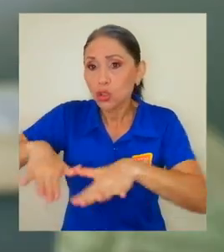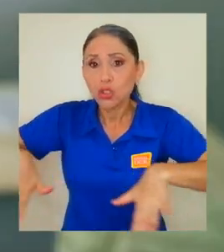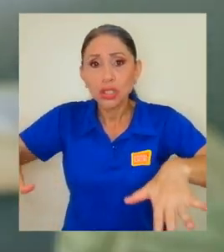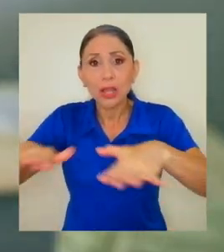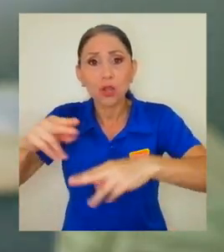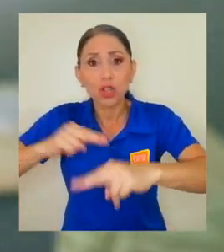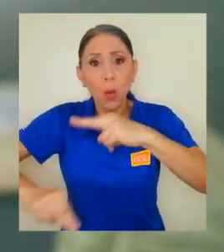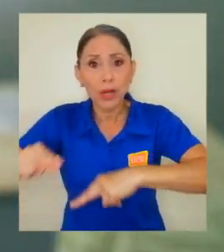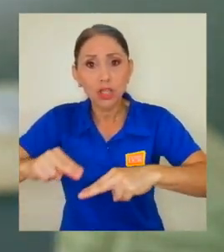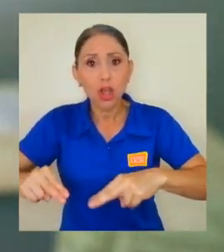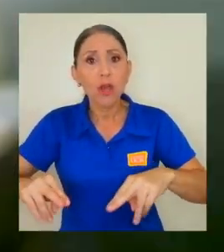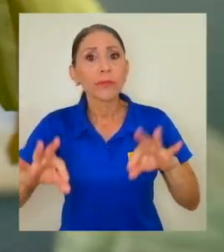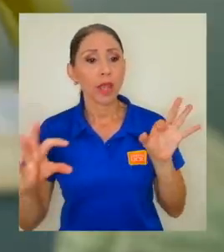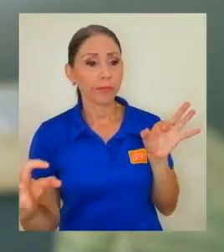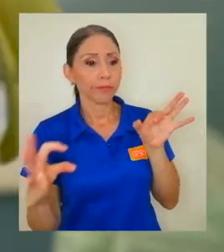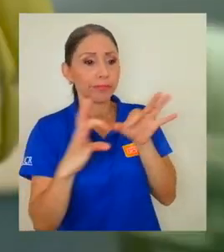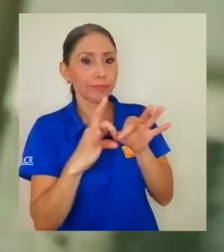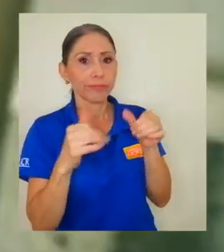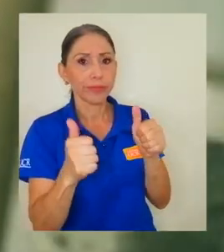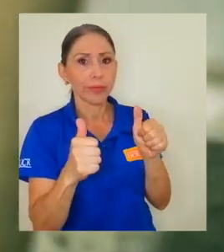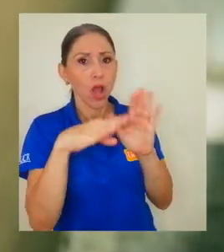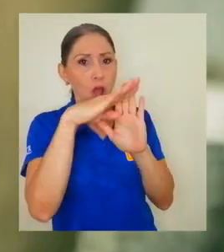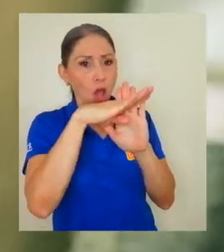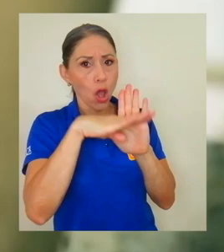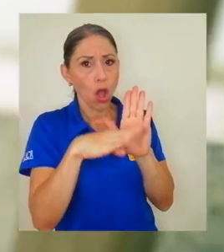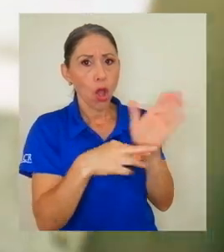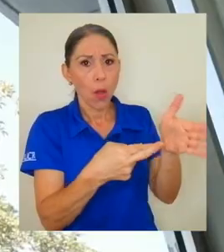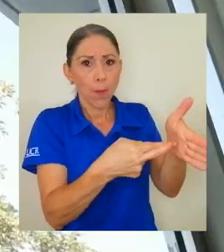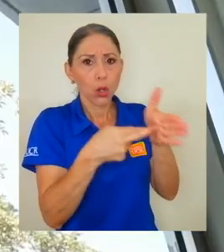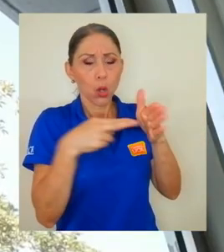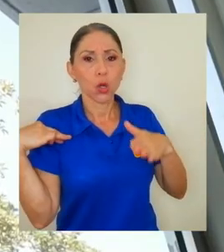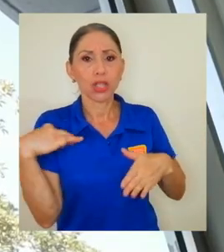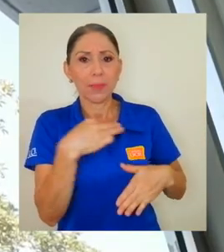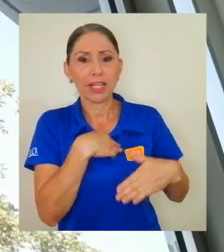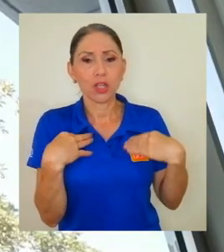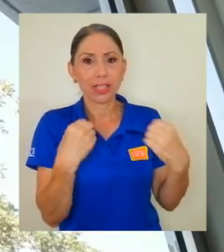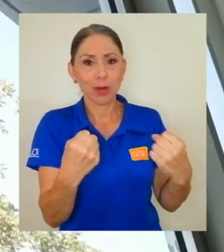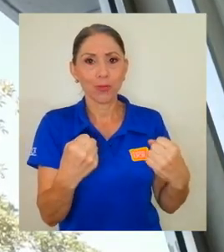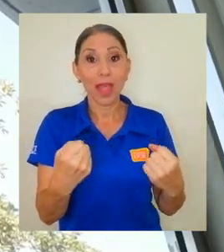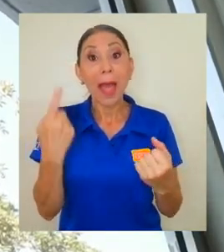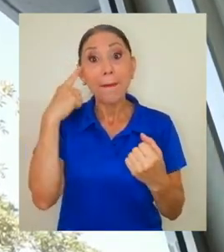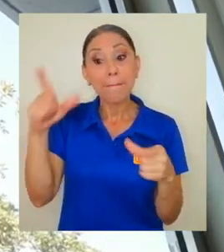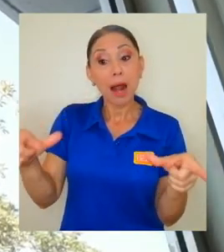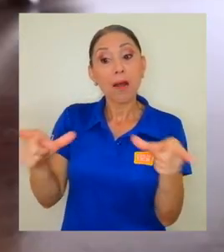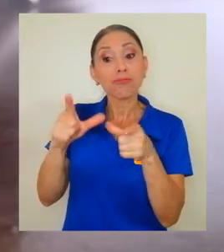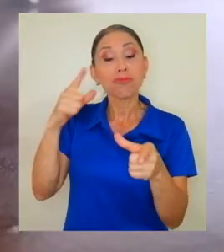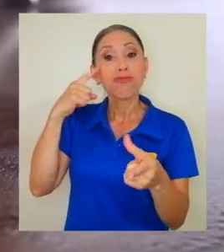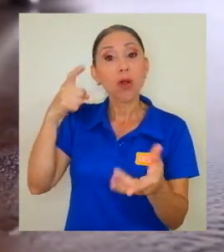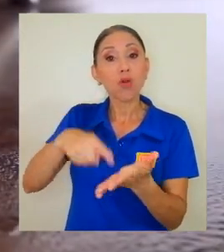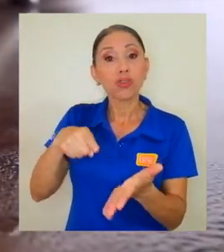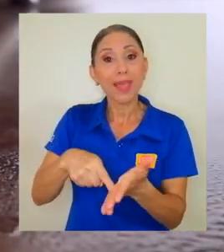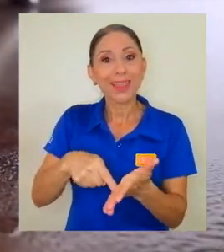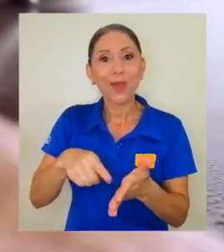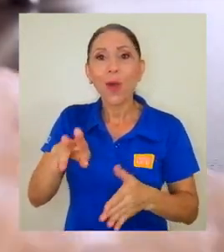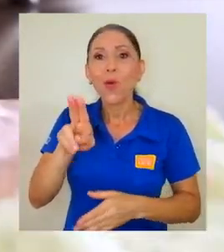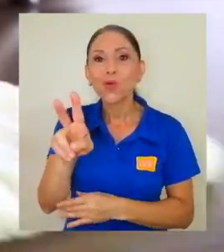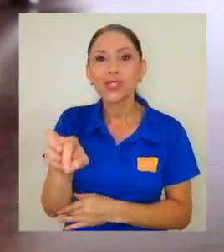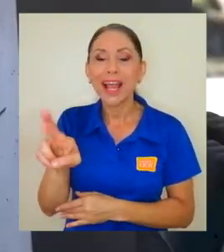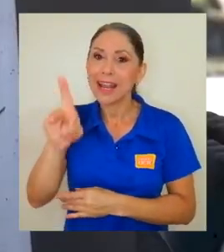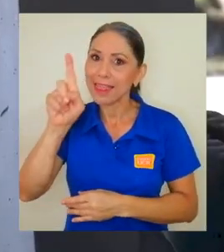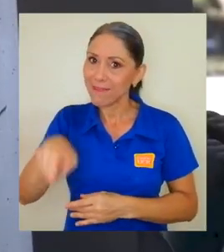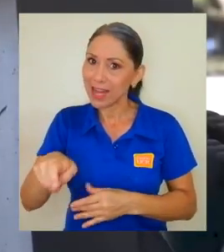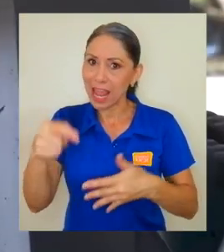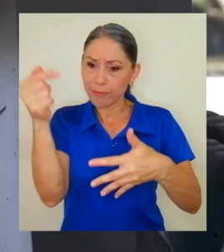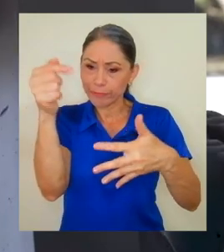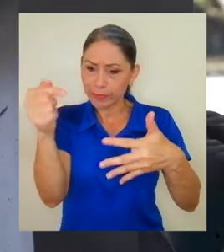con los protocolos que establece el Ministerio de Salud. Para conseguir este reconocimiento la sede debía cumplir de forma exitosa con todos los